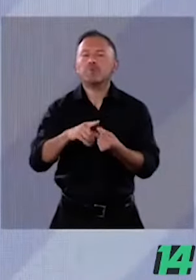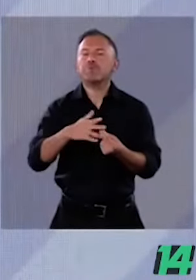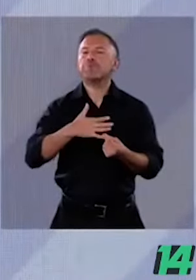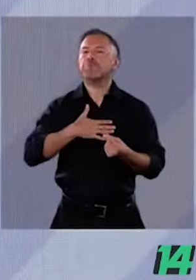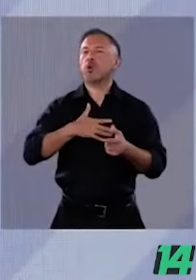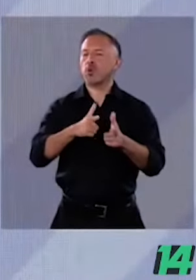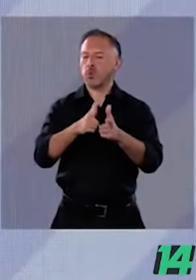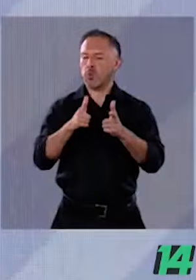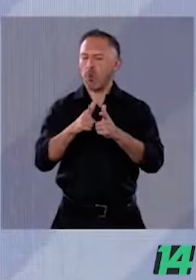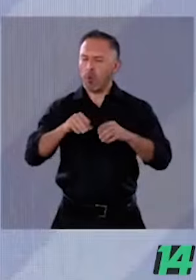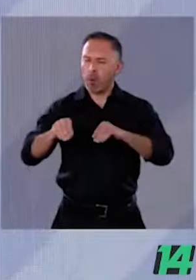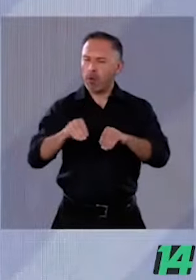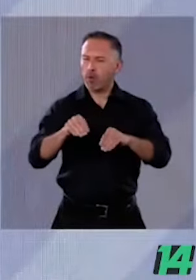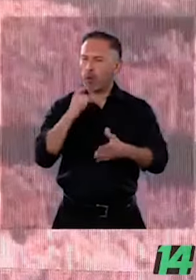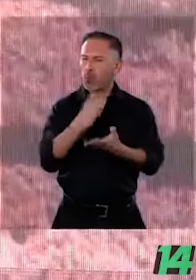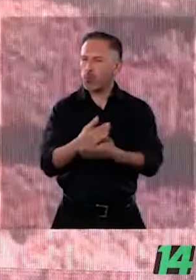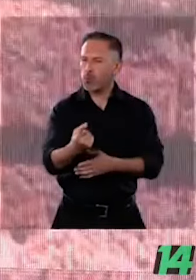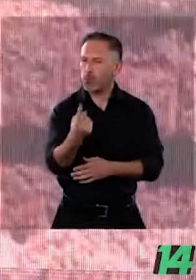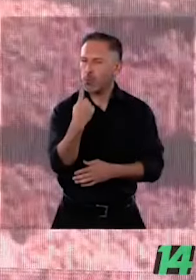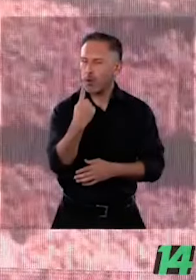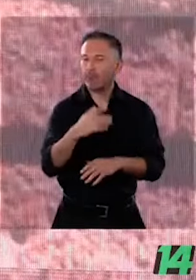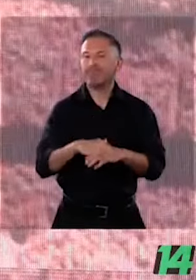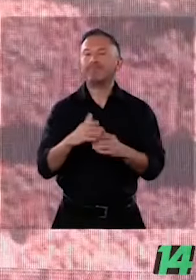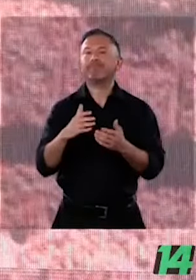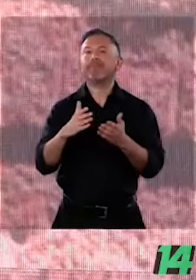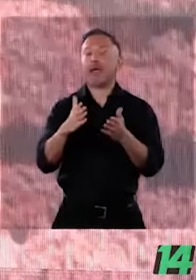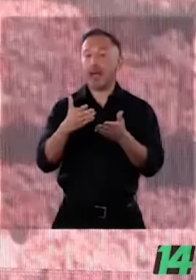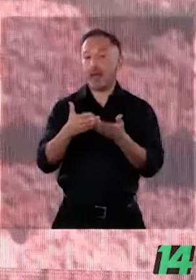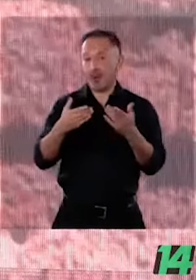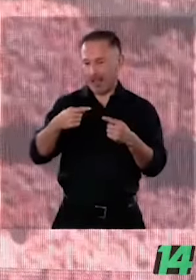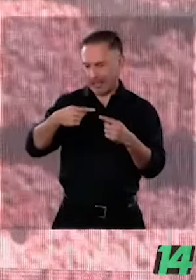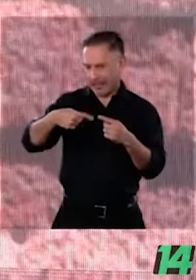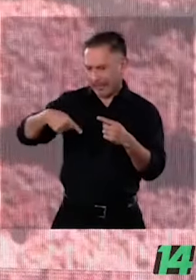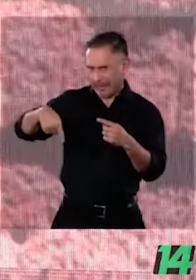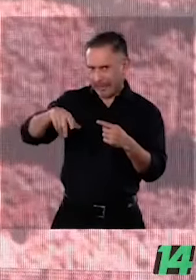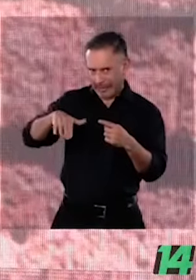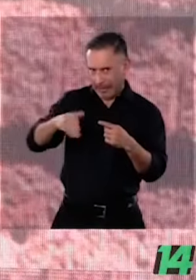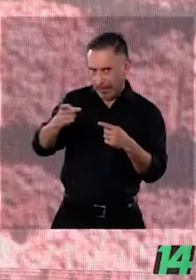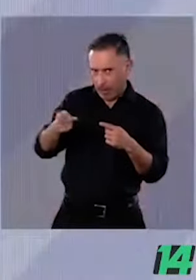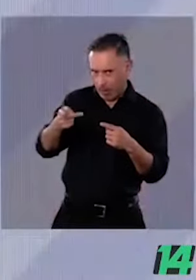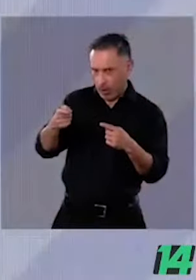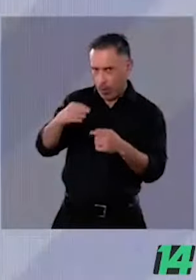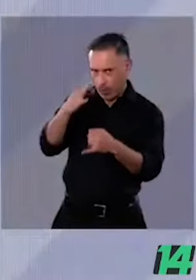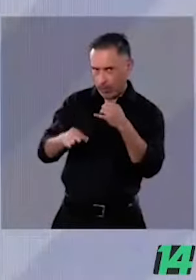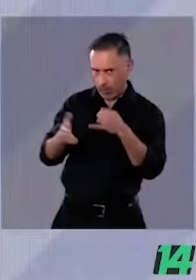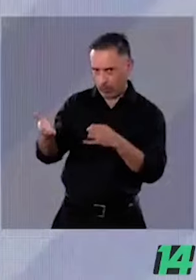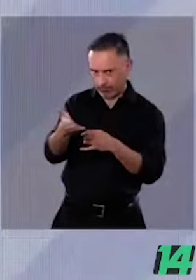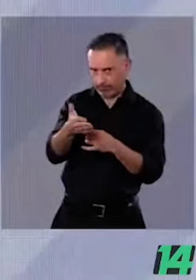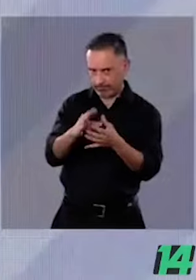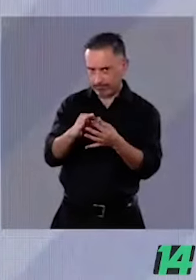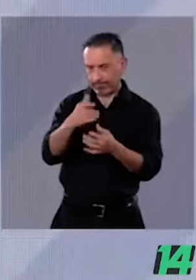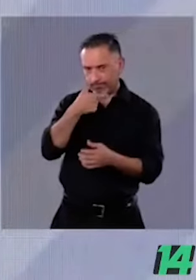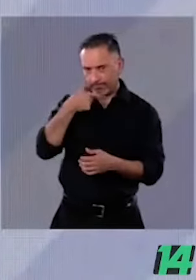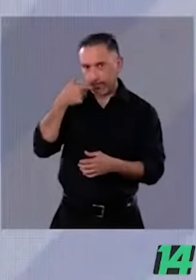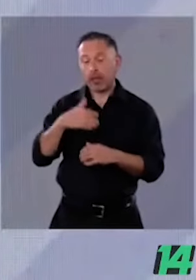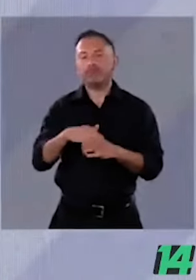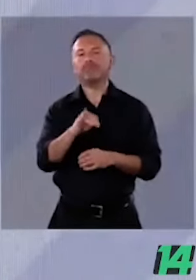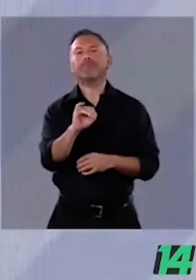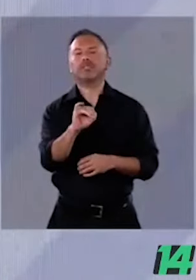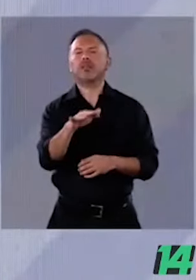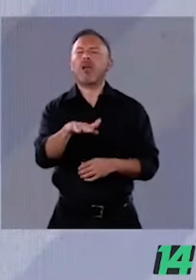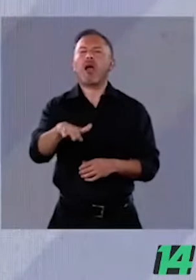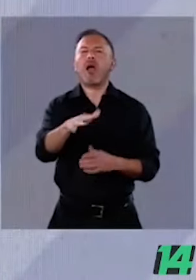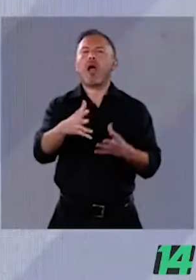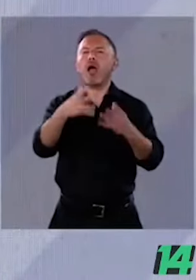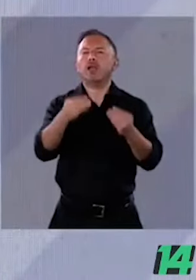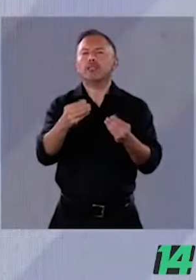Adelante, Jorge, cerramos esta ronda con la pregunta que originalmente hiciste. Sí, quiero enviarle un saludo a miles de trabajadoras y